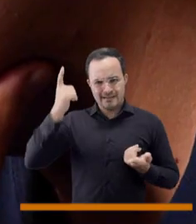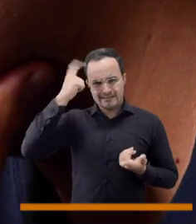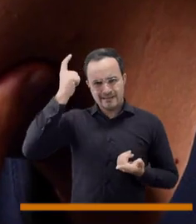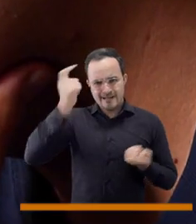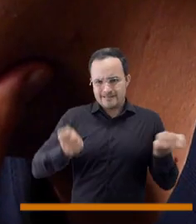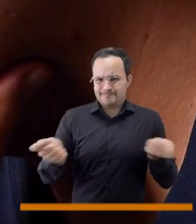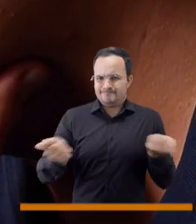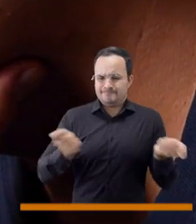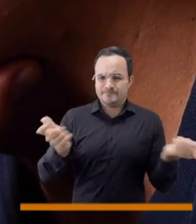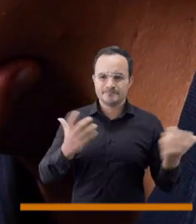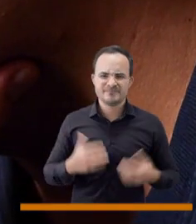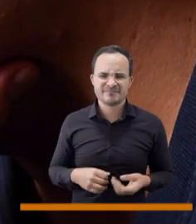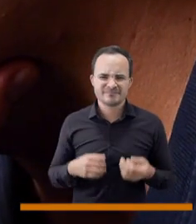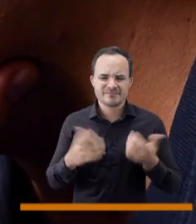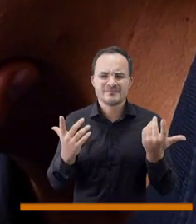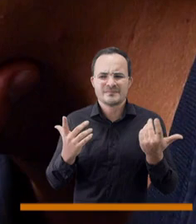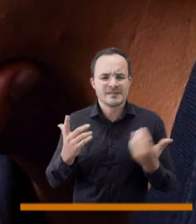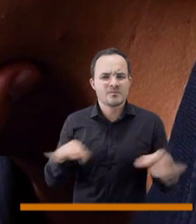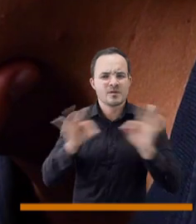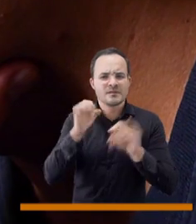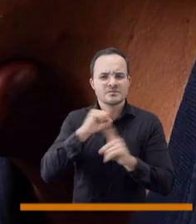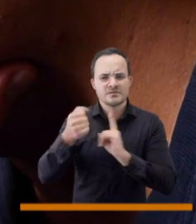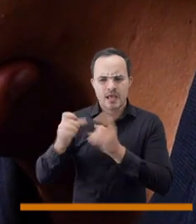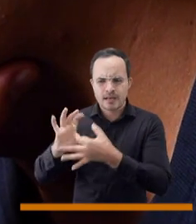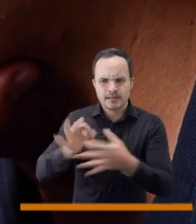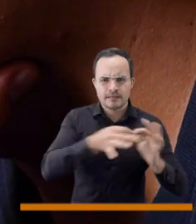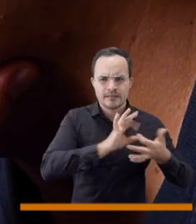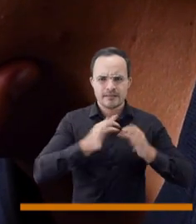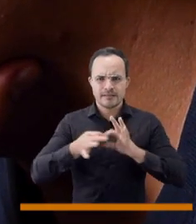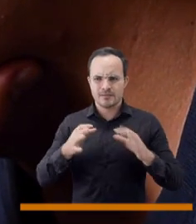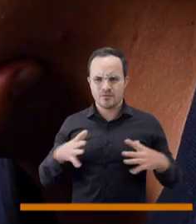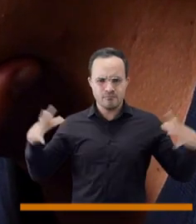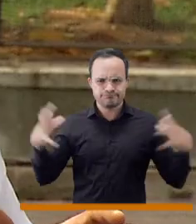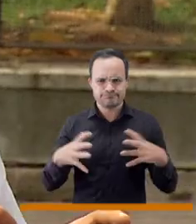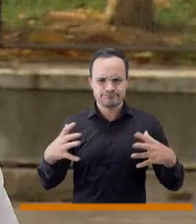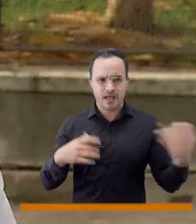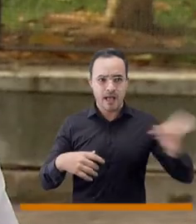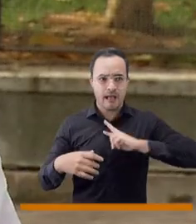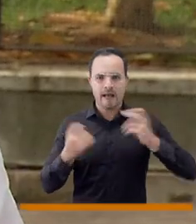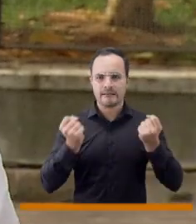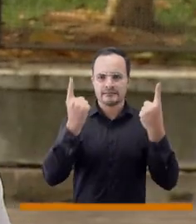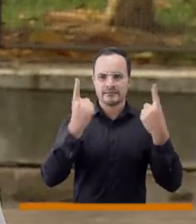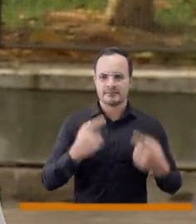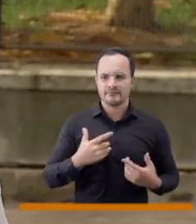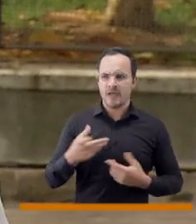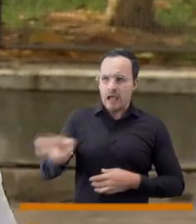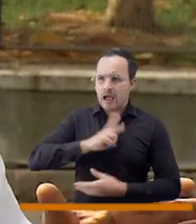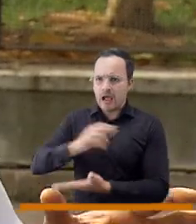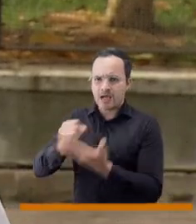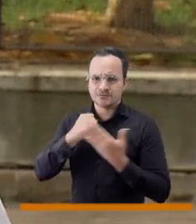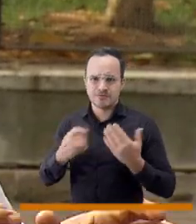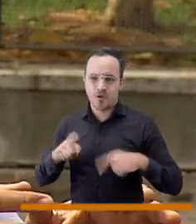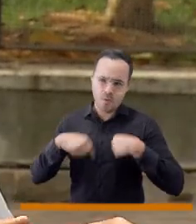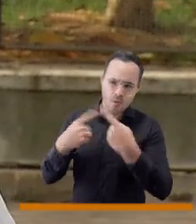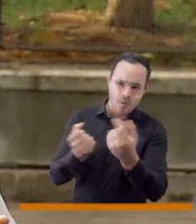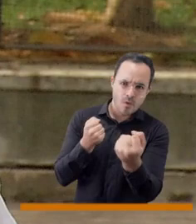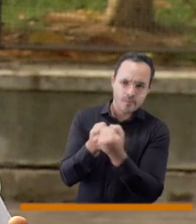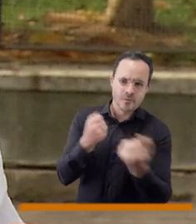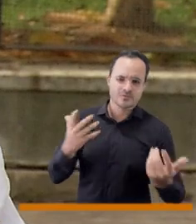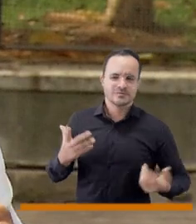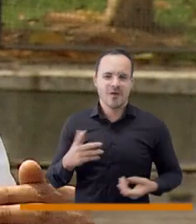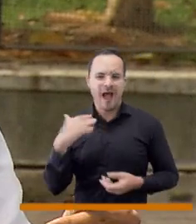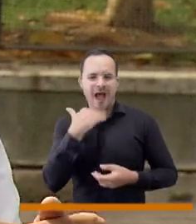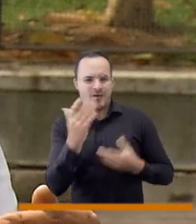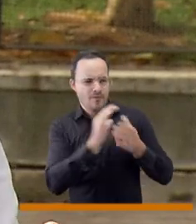llegar a las personas, a los grupos poblacionales, tener un tejido social que pueda entender y conocer las emociones, qué hacer y cómo actuar